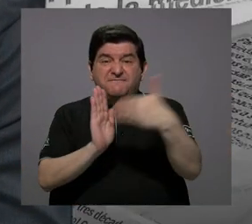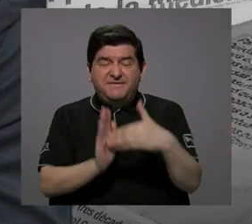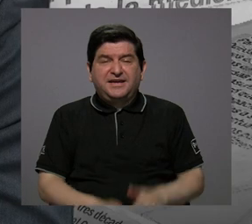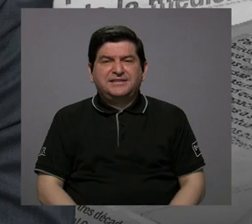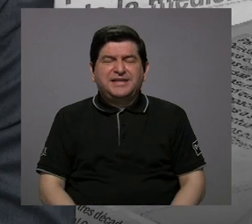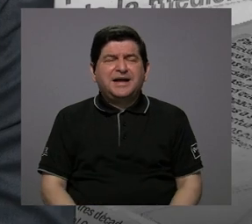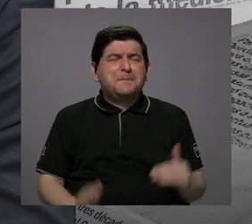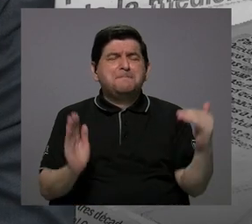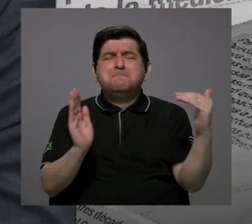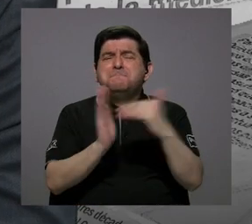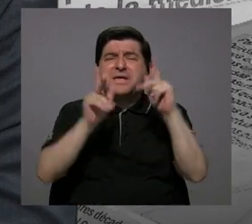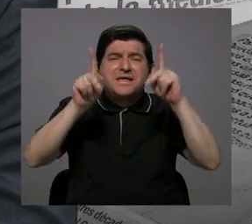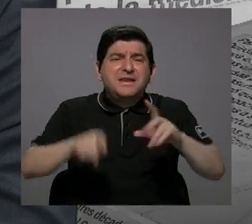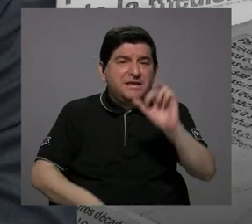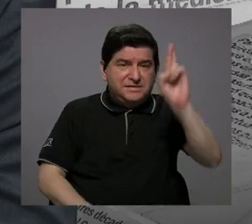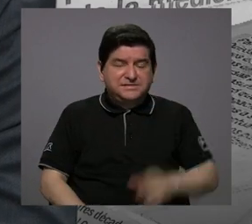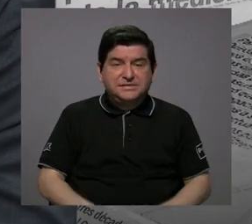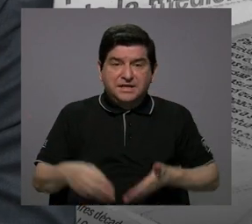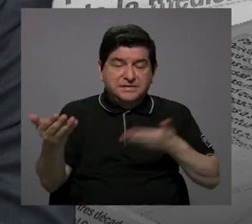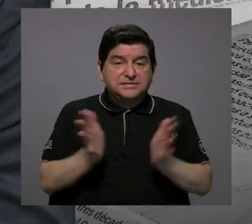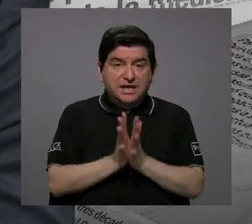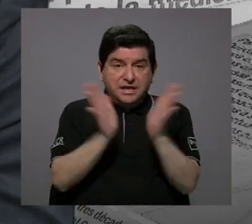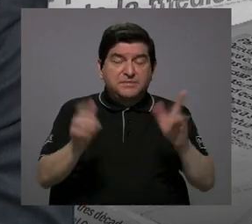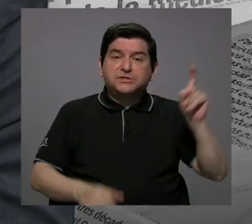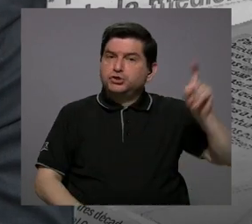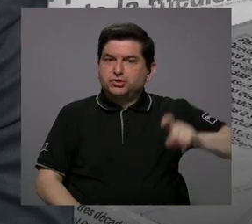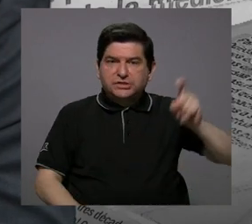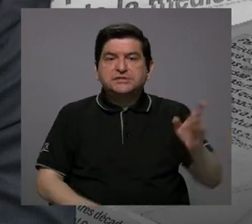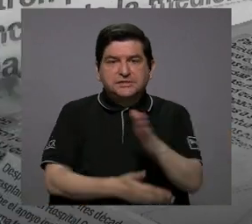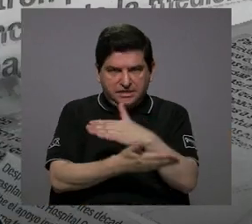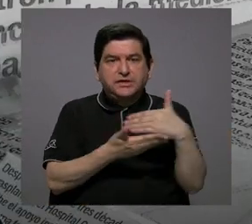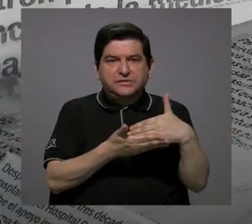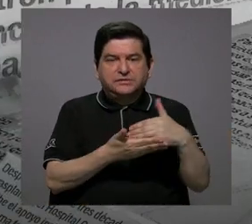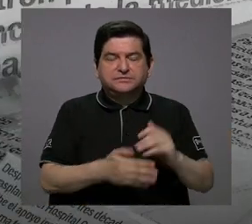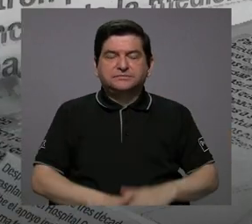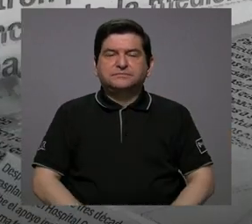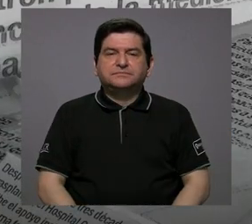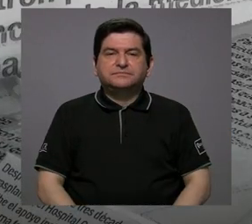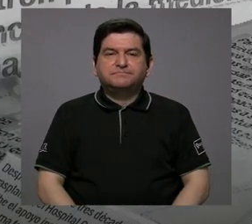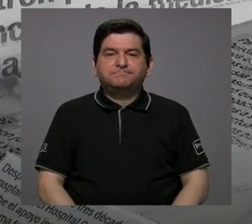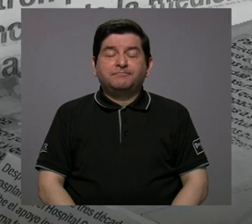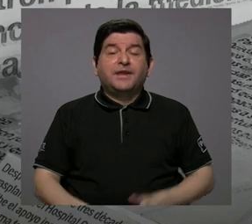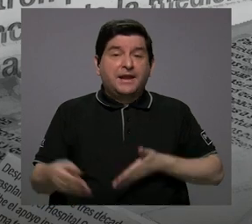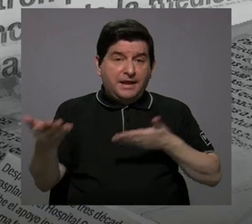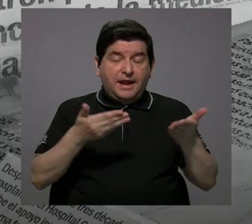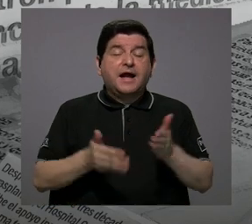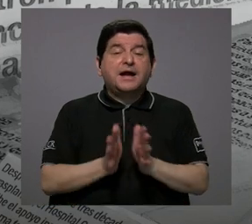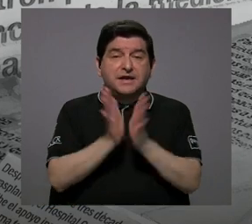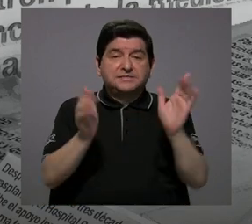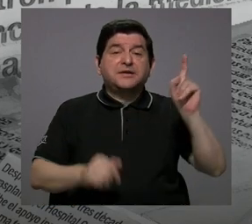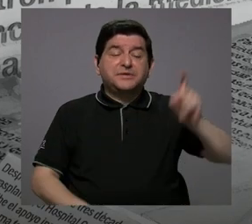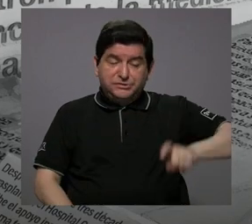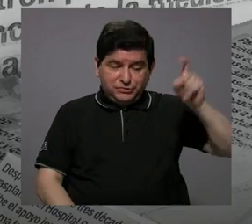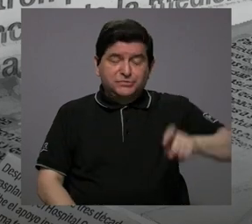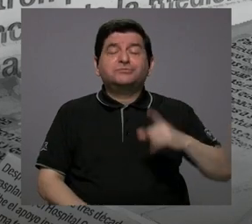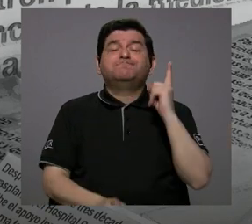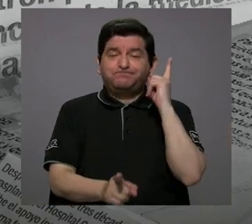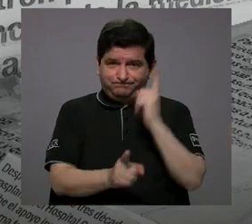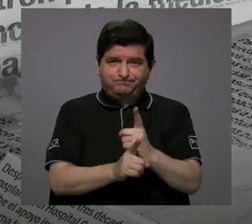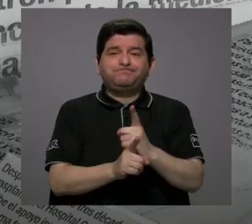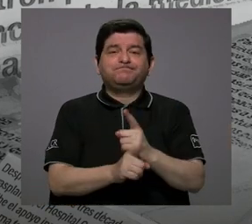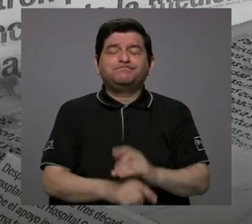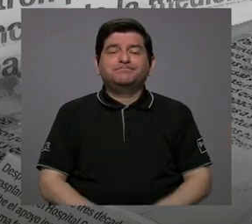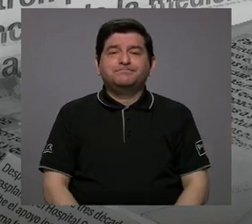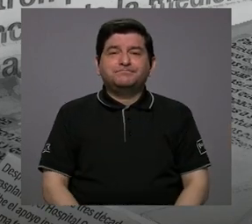miles de costarricenses porque hay servicios públicos que son indispensables. Bueno, efectivamente hay servicios públicos que son indispensables,